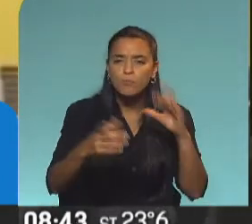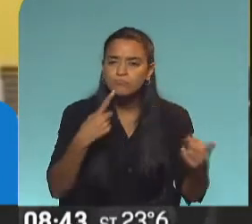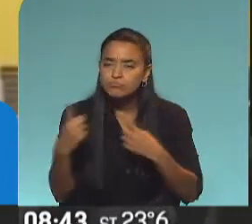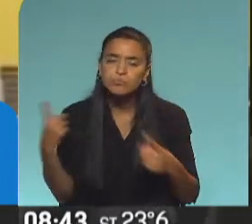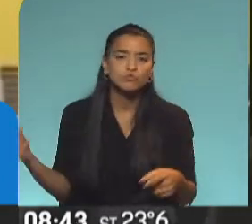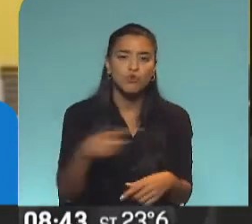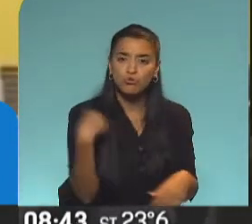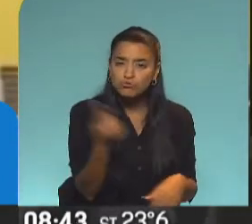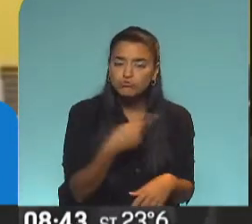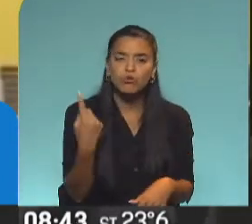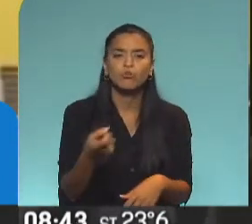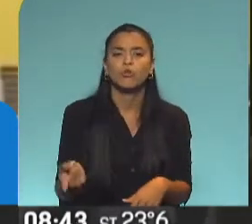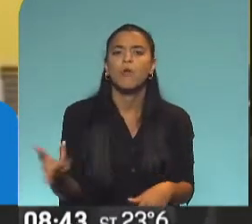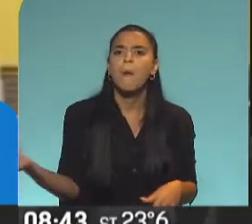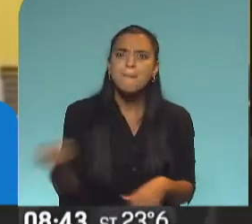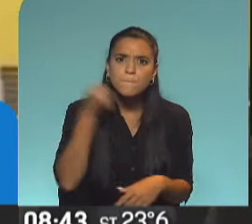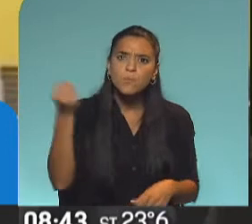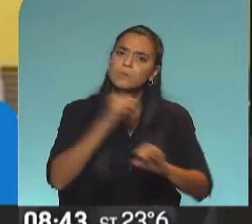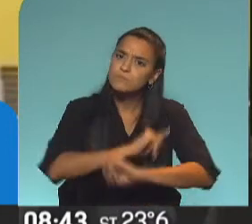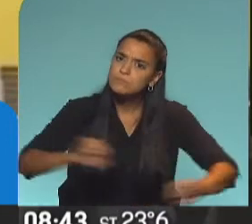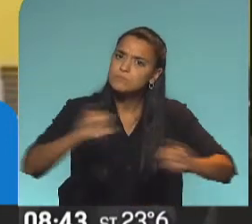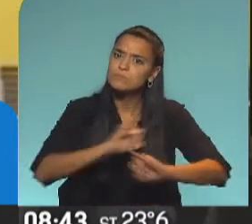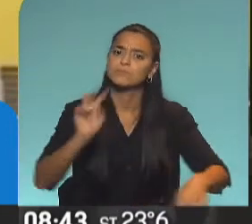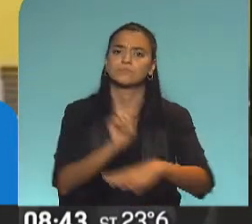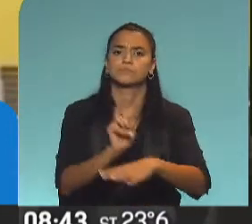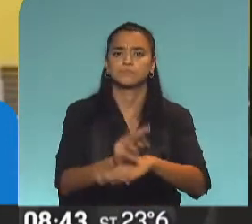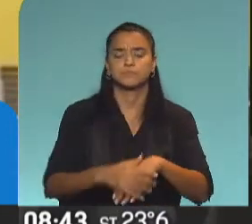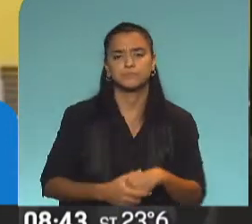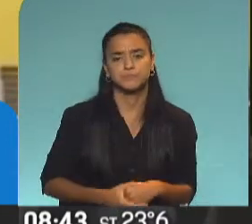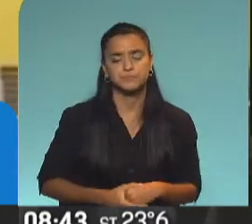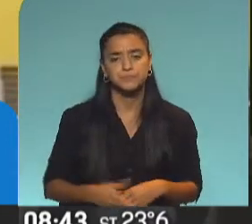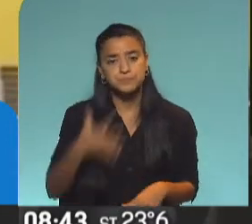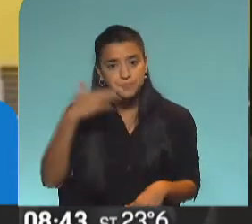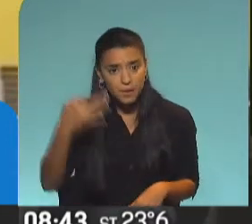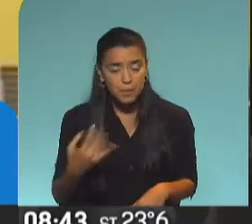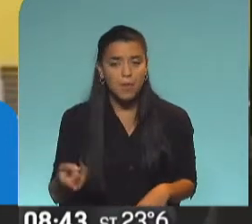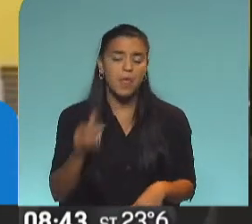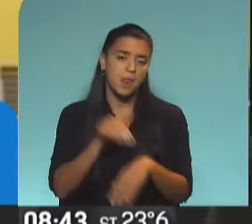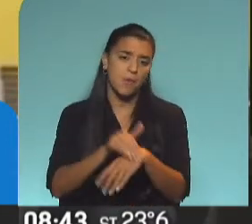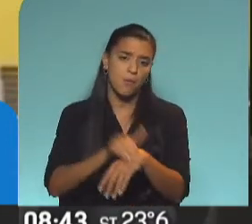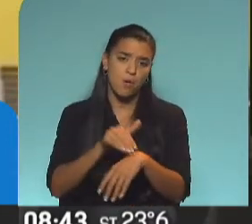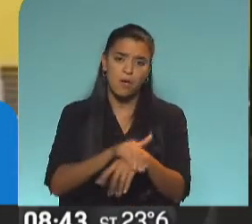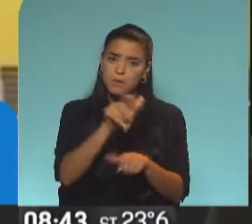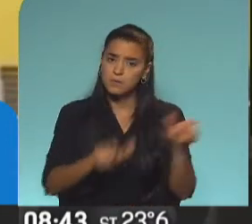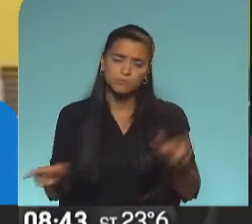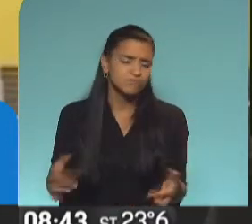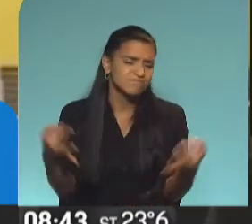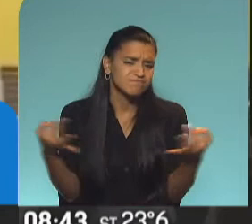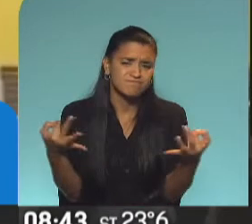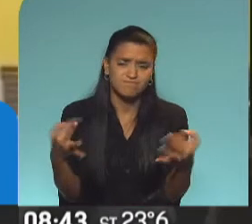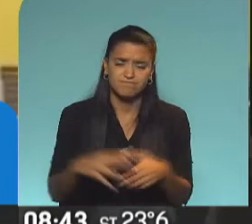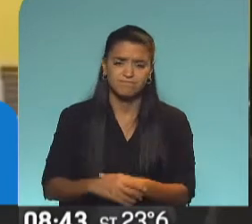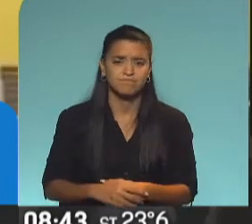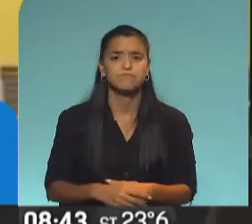fuimos transmitiendo a todos la importancia de cuidarse. Y la verdad es que el compromiso de la gente fue extraordinario.